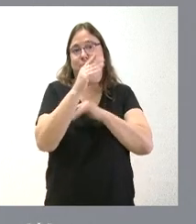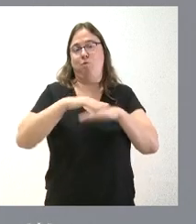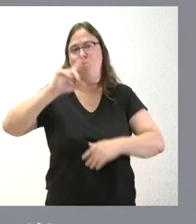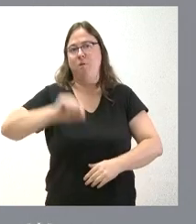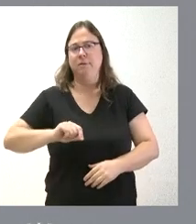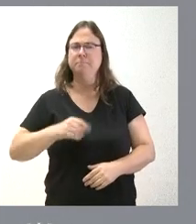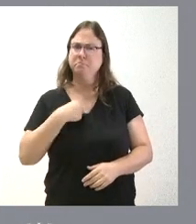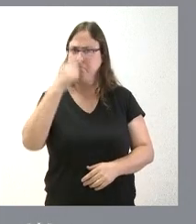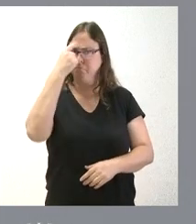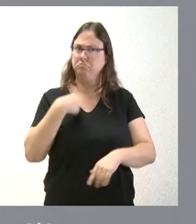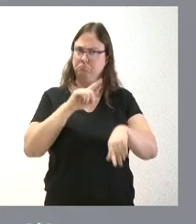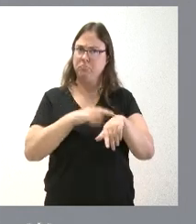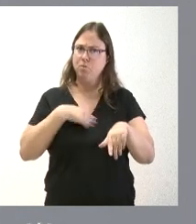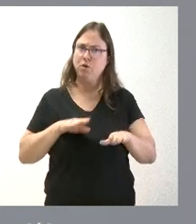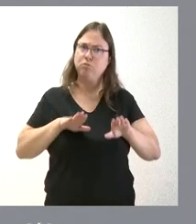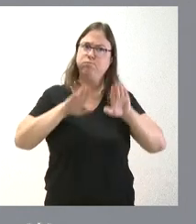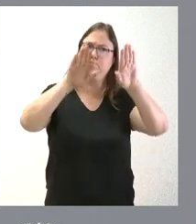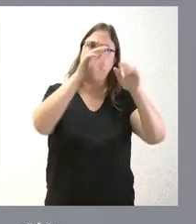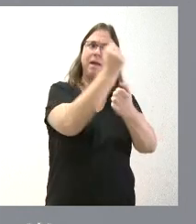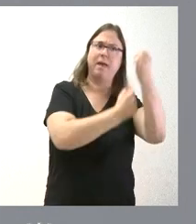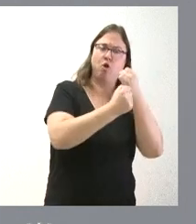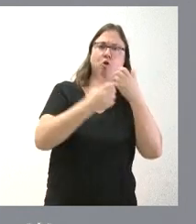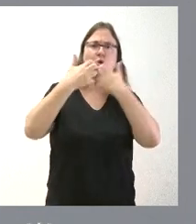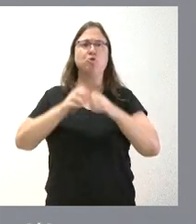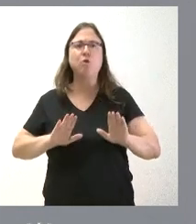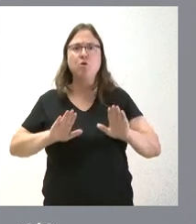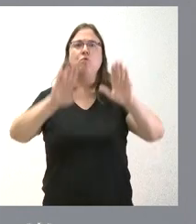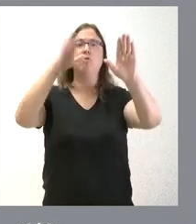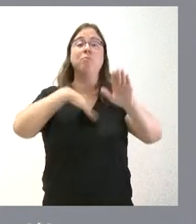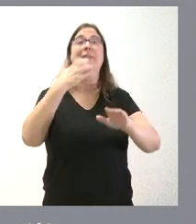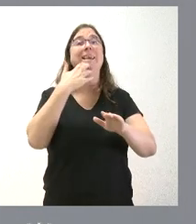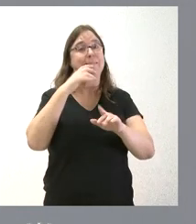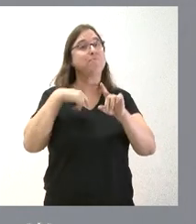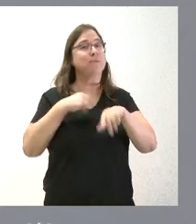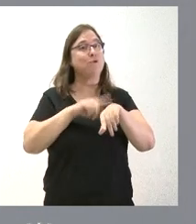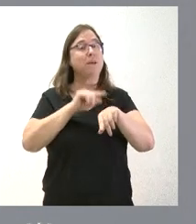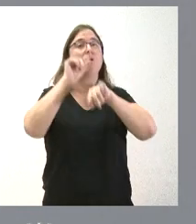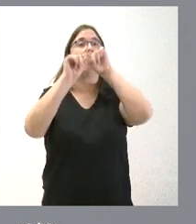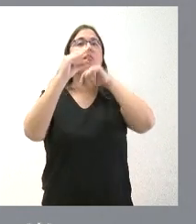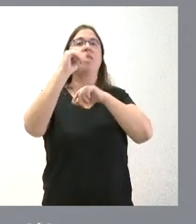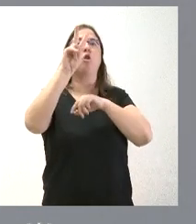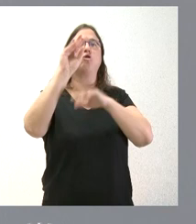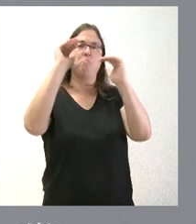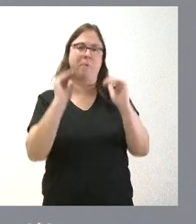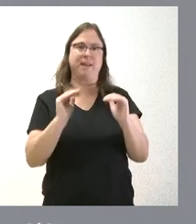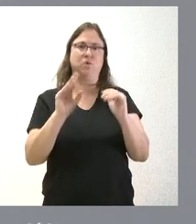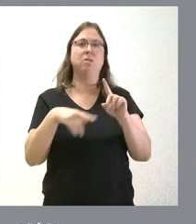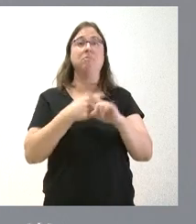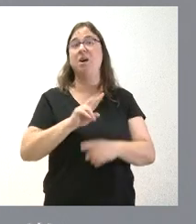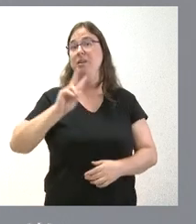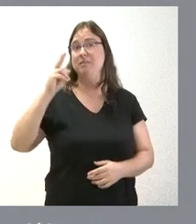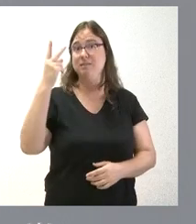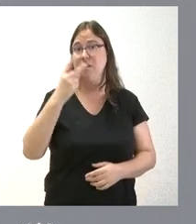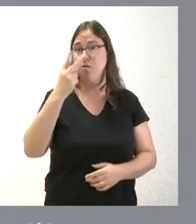que es plenamente compatible el desarrollo económico y el desarrollo industrial con reducir las emisiones de CO2. Y, en segundo lugar, tenemos los mayores